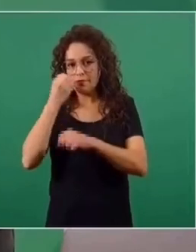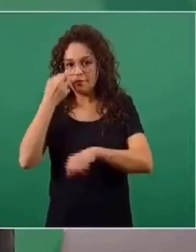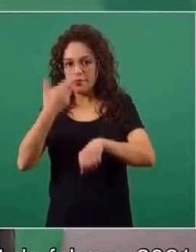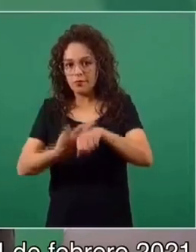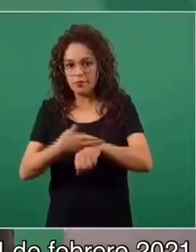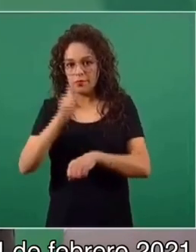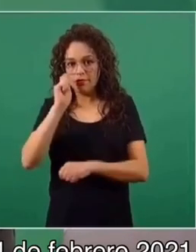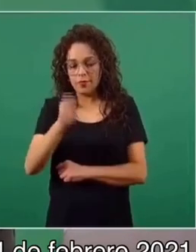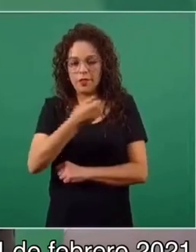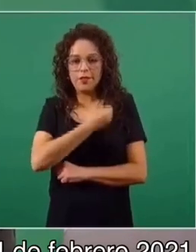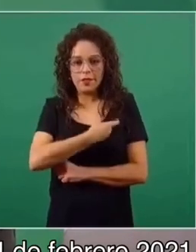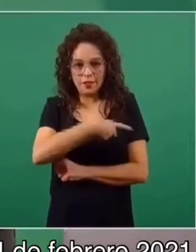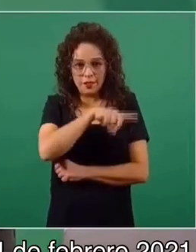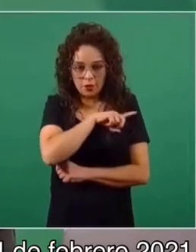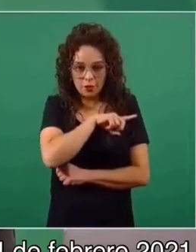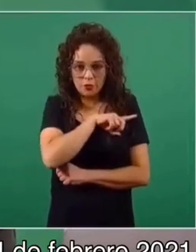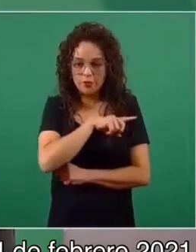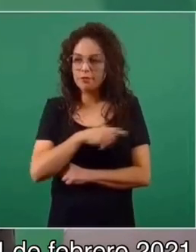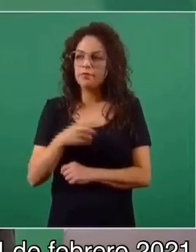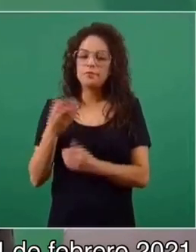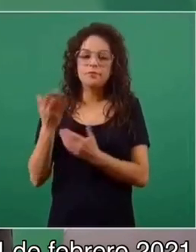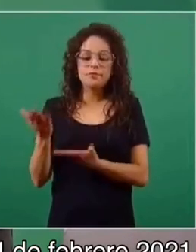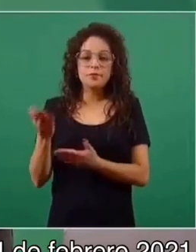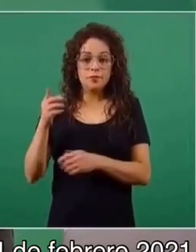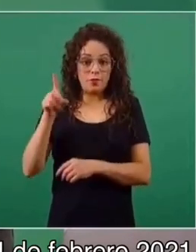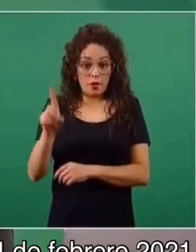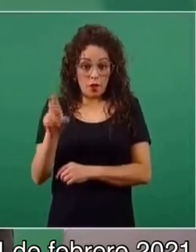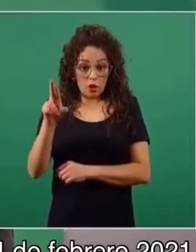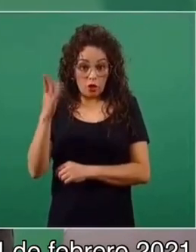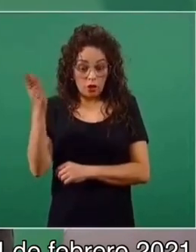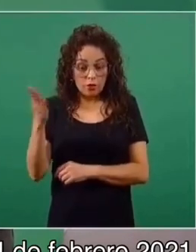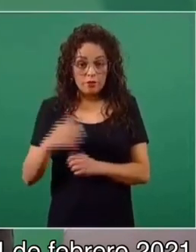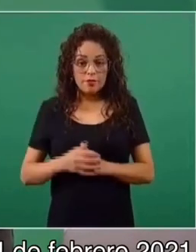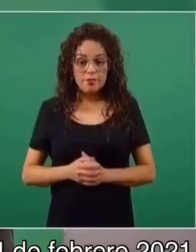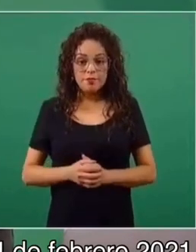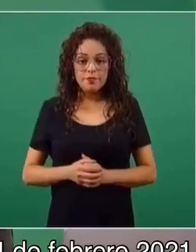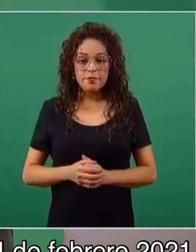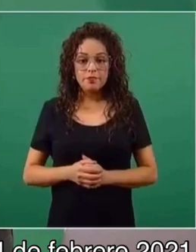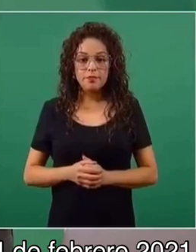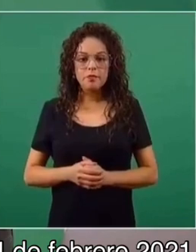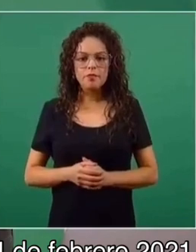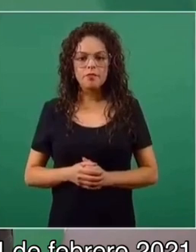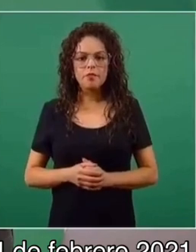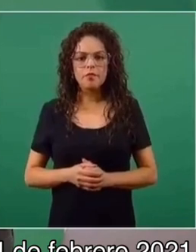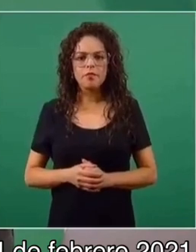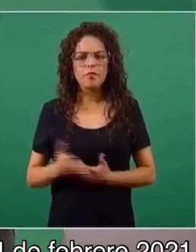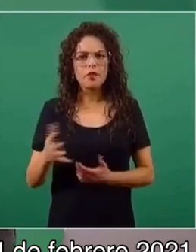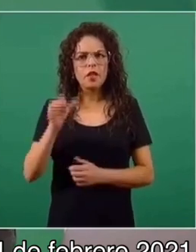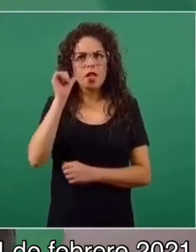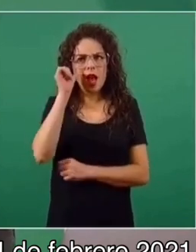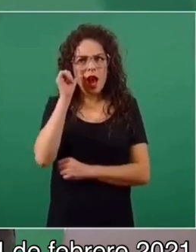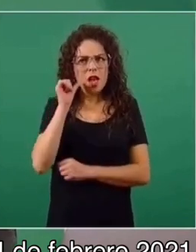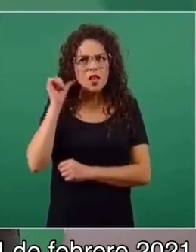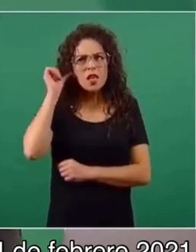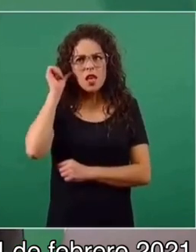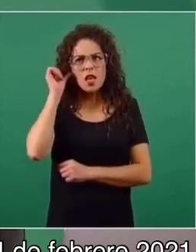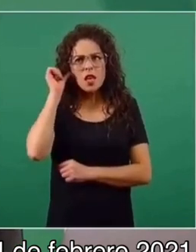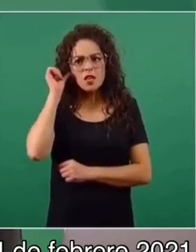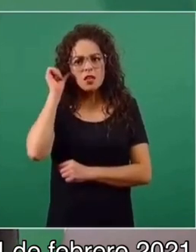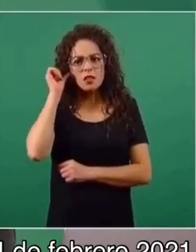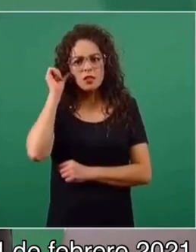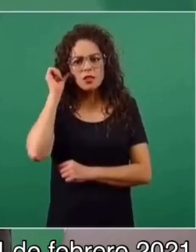El doctor presentó el día de ayer una